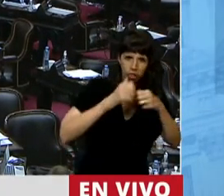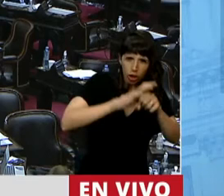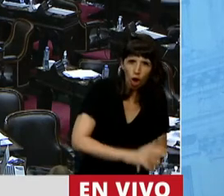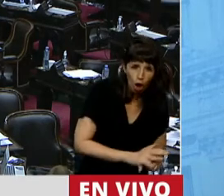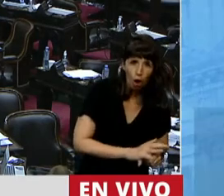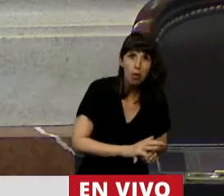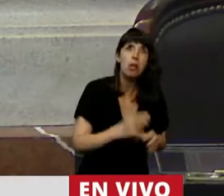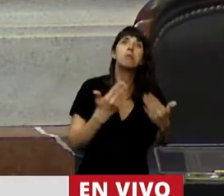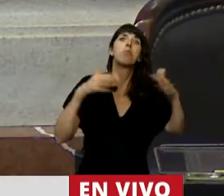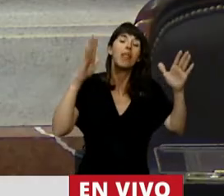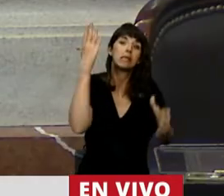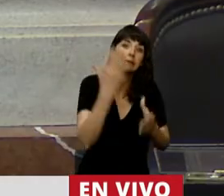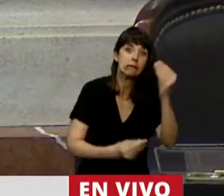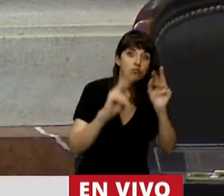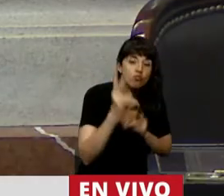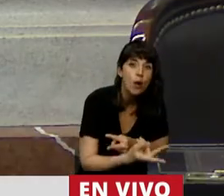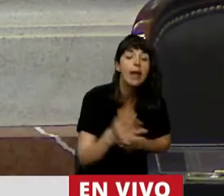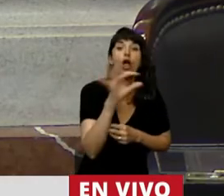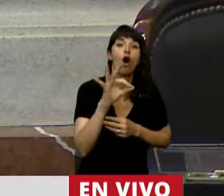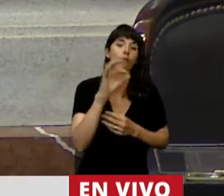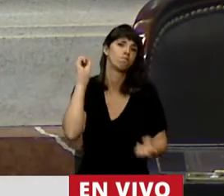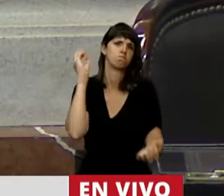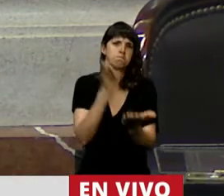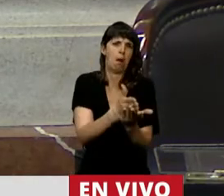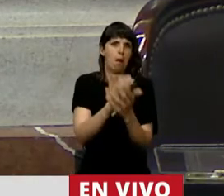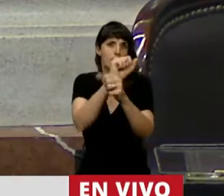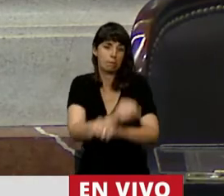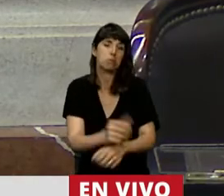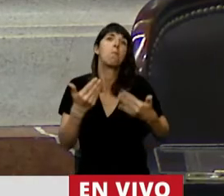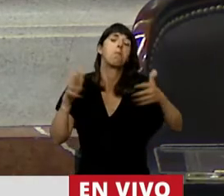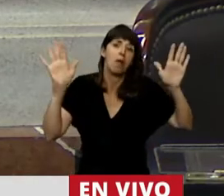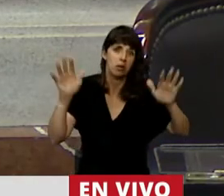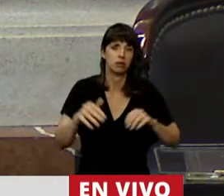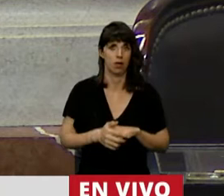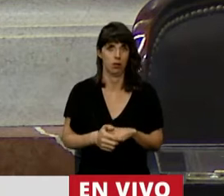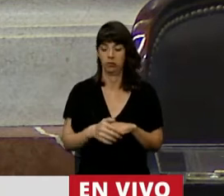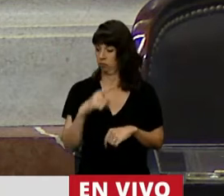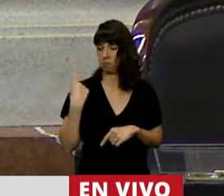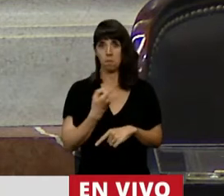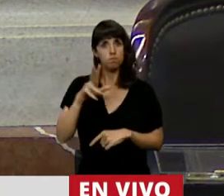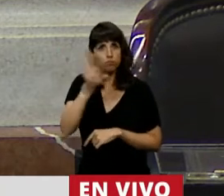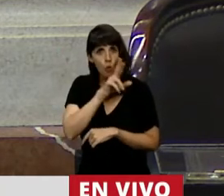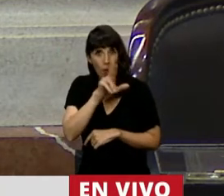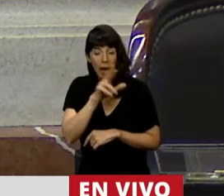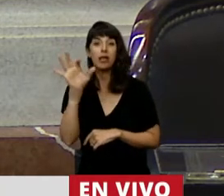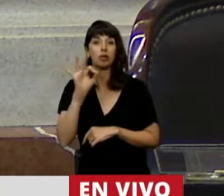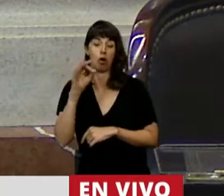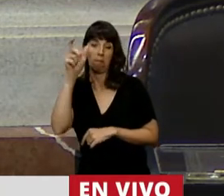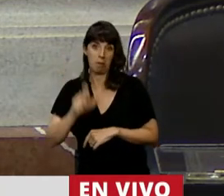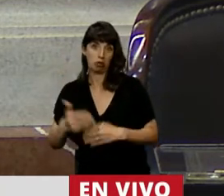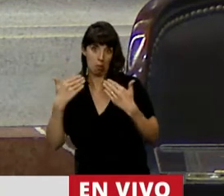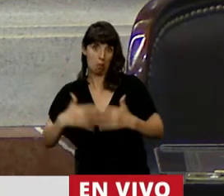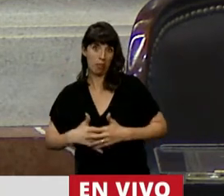riesgo de morir o de ser criminalizadas. Somos nosotras, las mujeres, las personas gestantes, las que